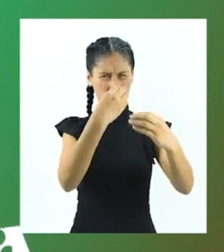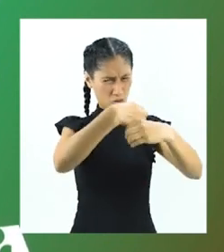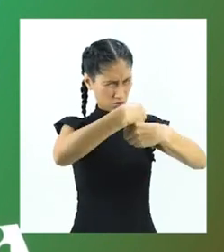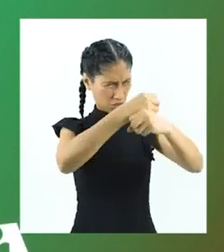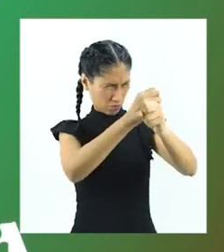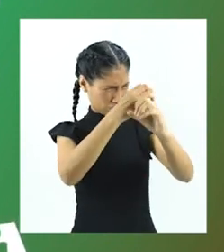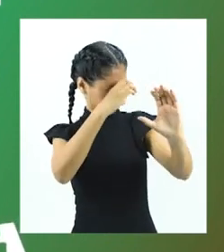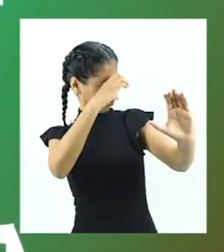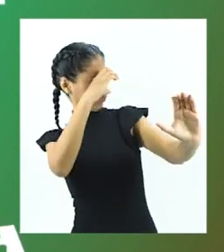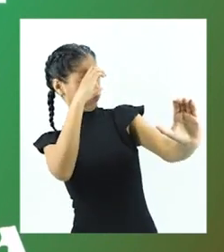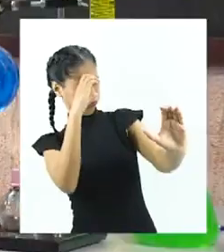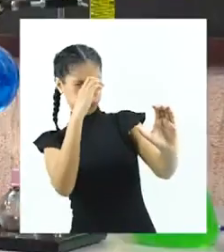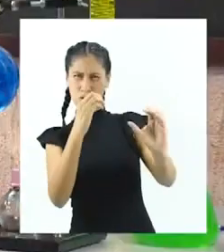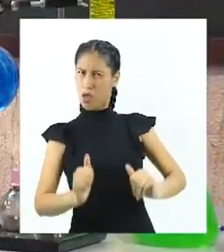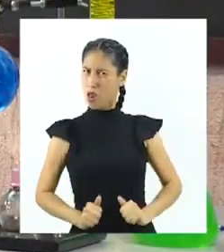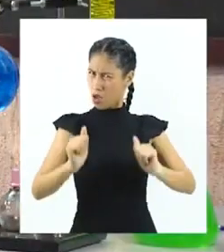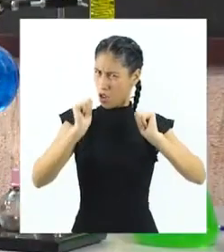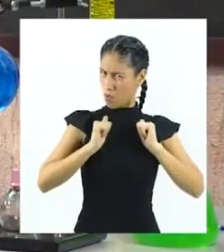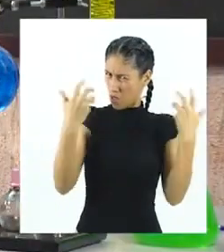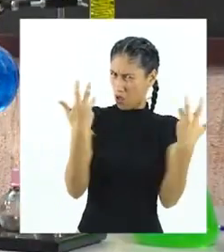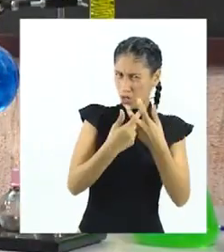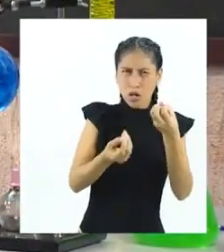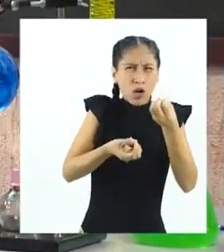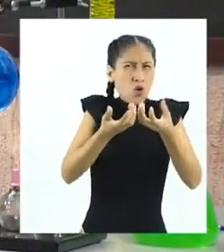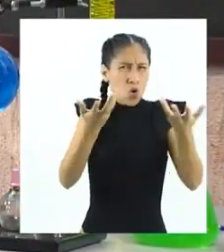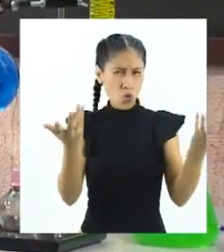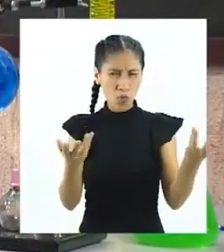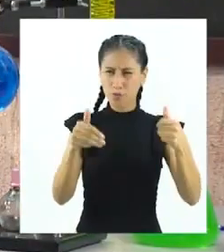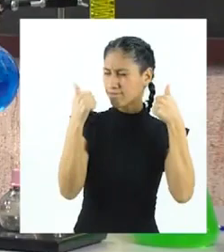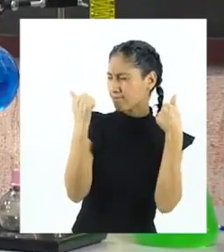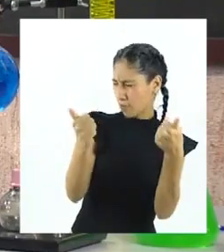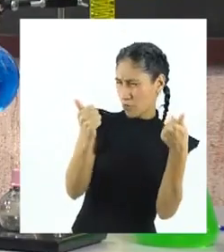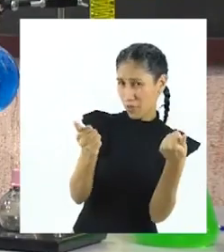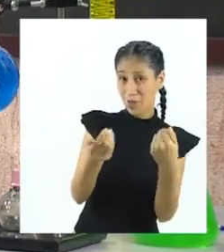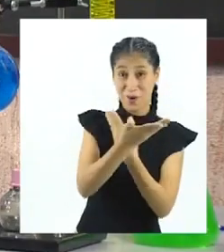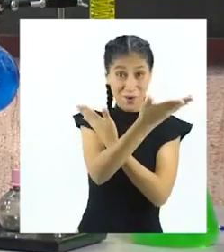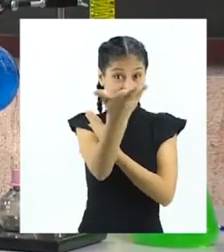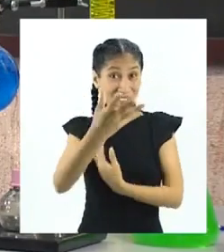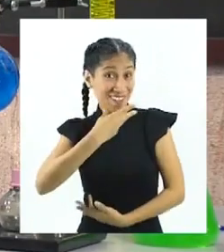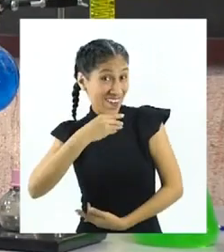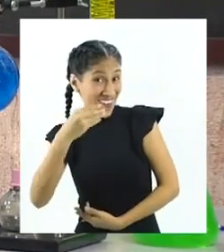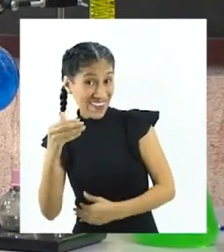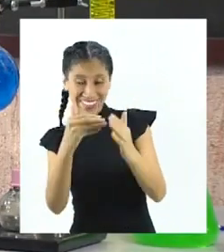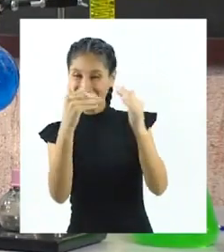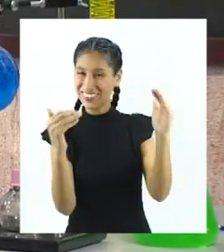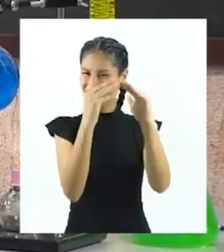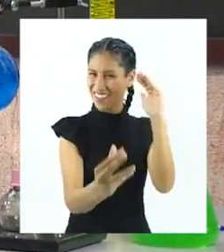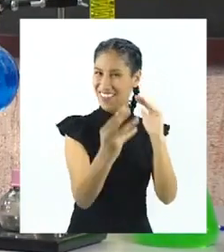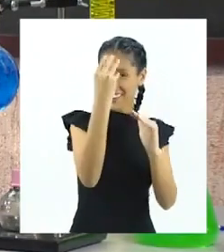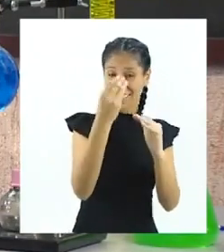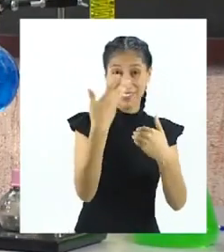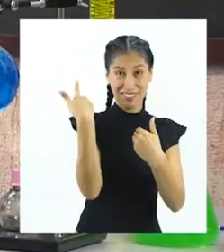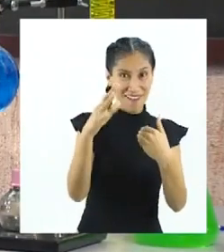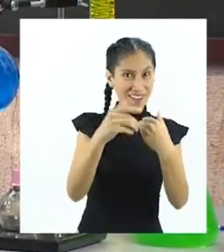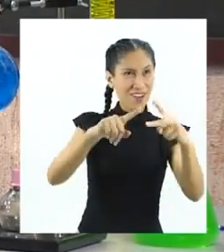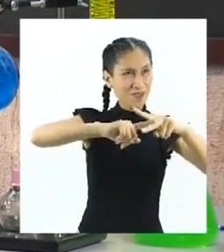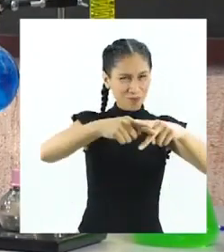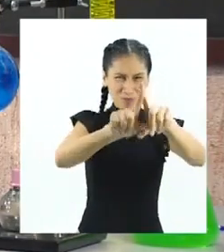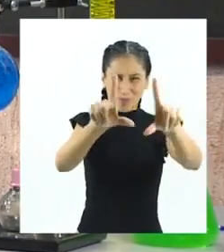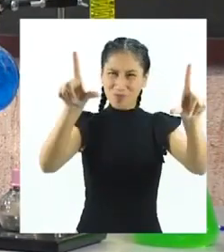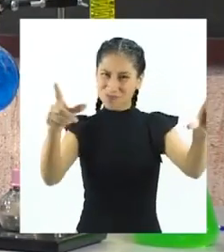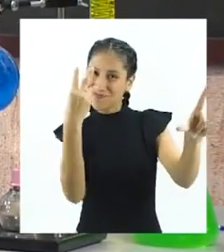científico en la vida diaria. Excelente, Majo. Y lo mejor es que las chicas y los chicos de la PreAprendo en Casa ya están